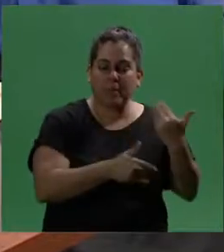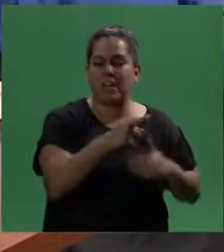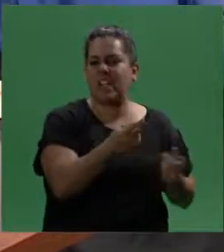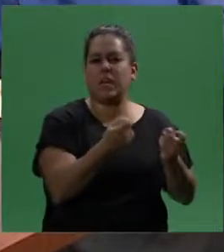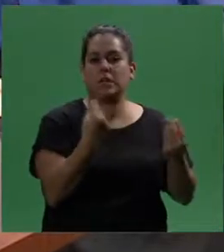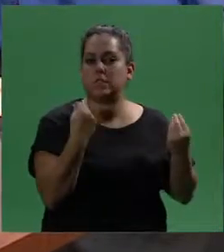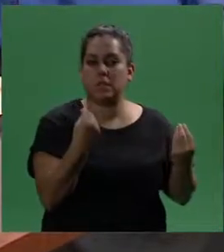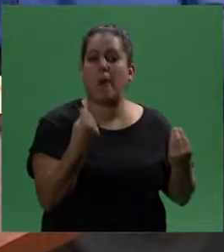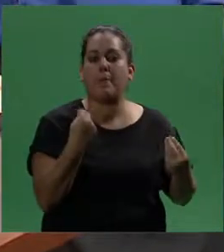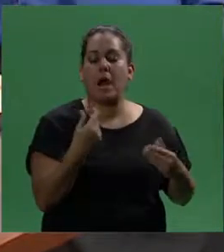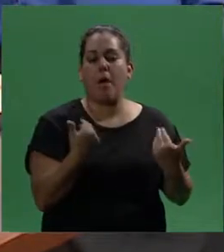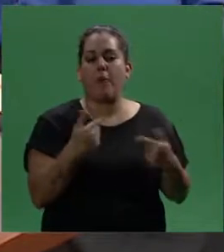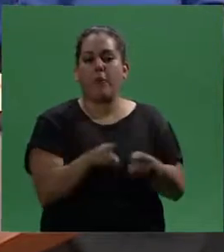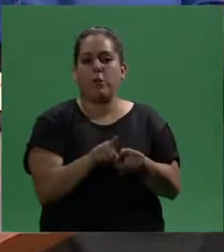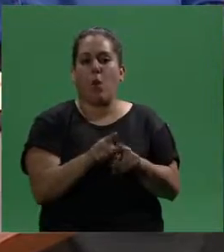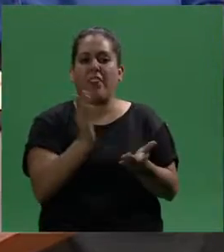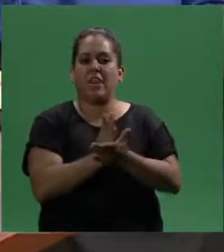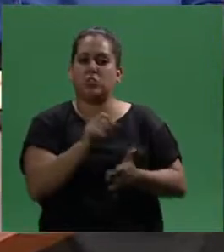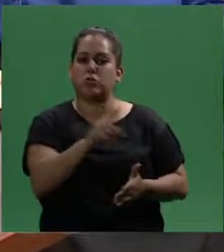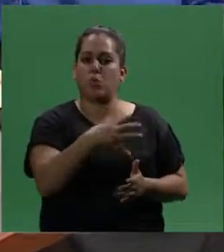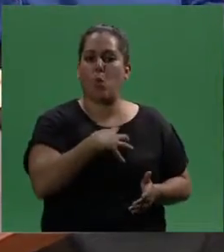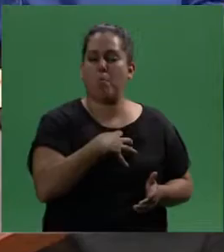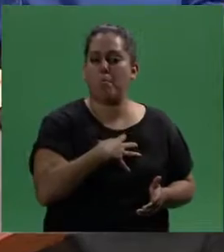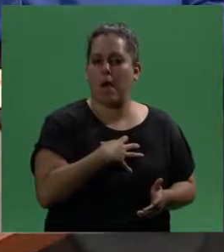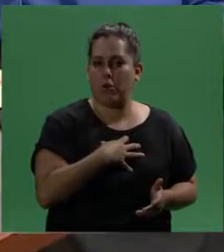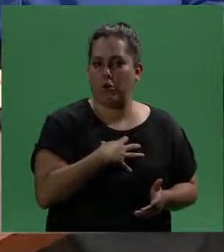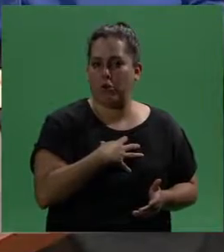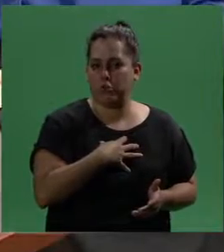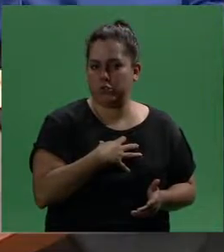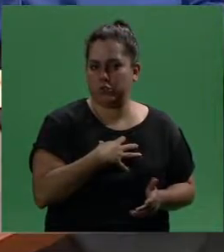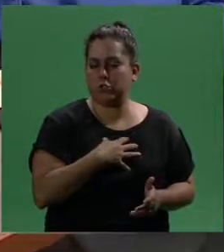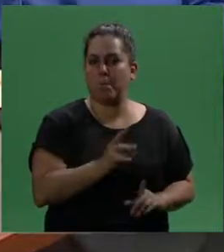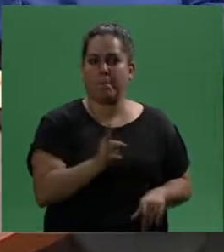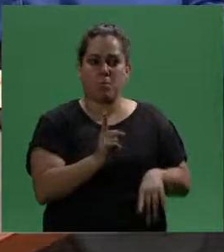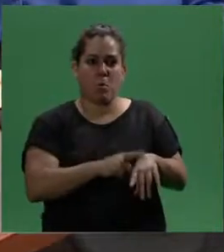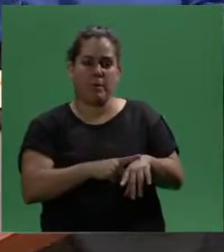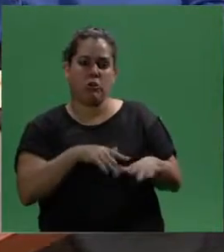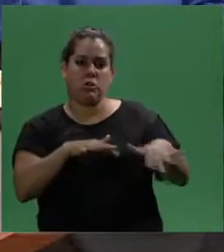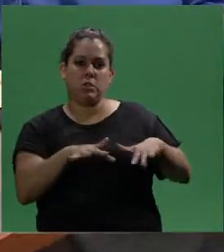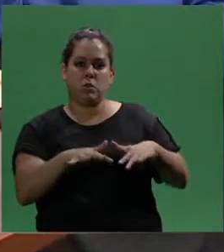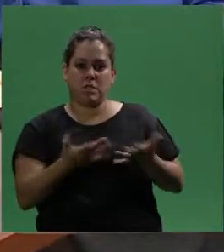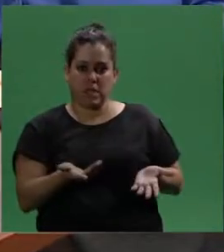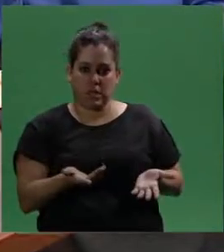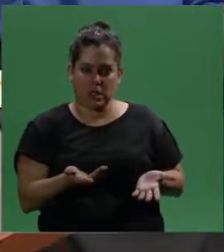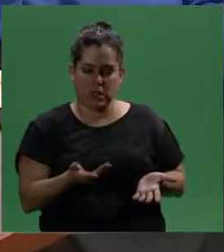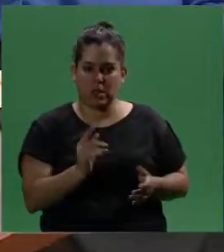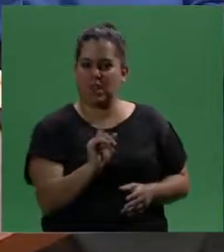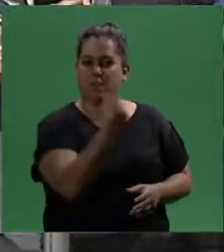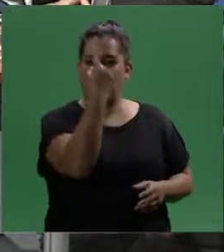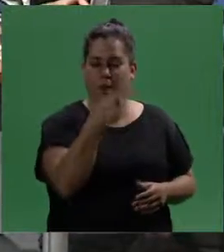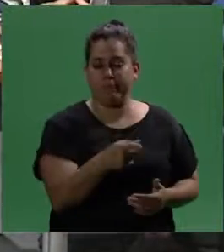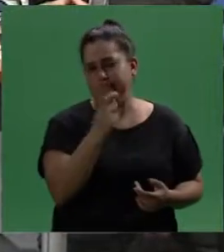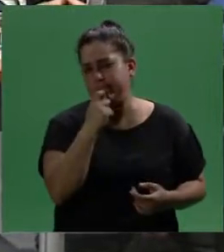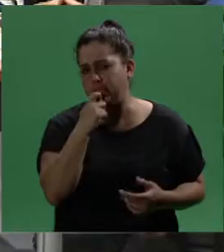persona con discapacidad para poder ejercer los derechos humanos que tenga comprometidos en esa situación individual.